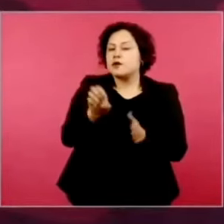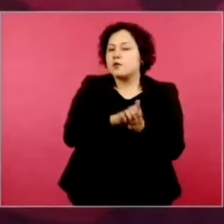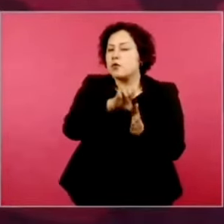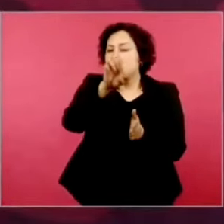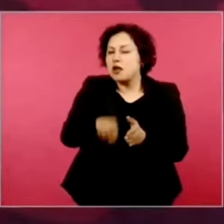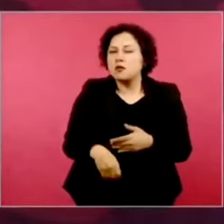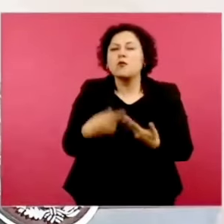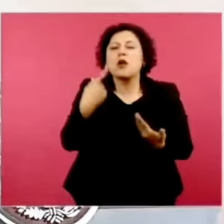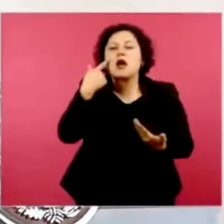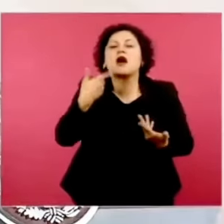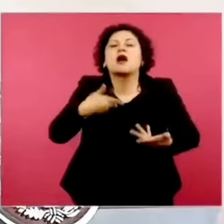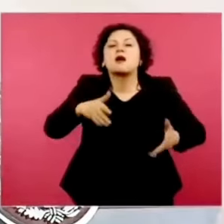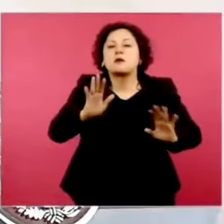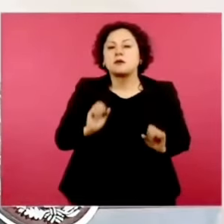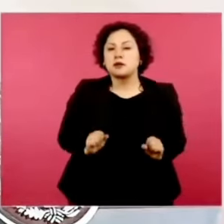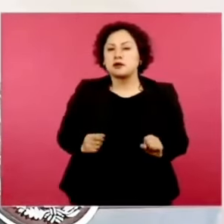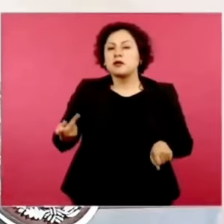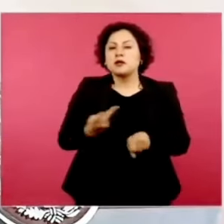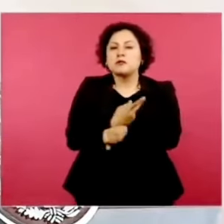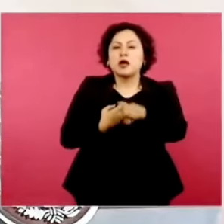en Guanajuato?